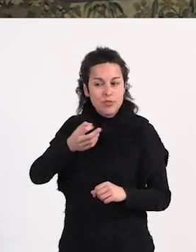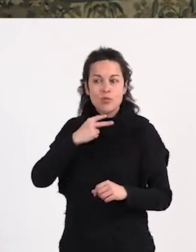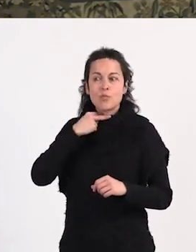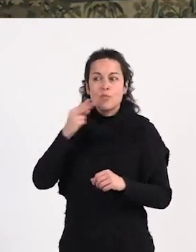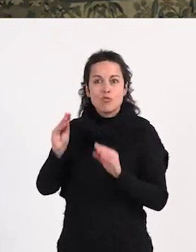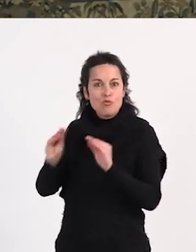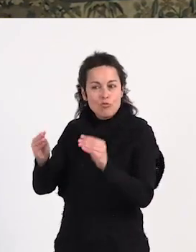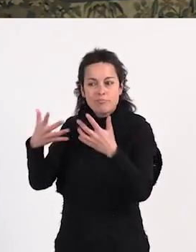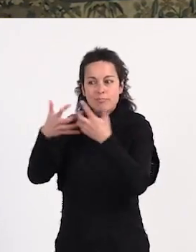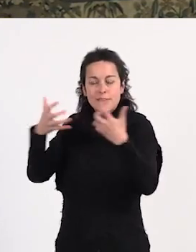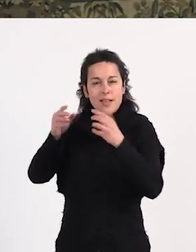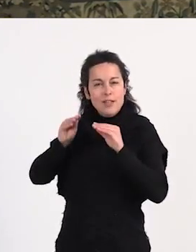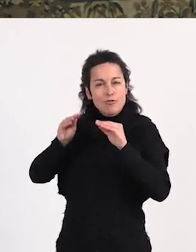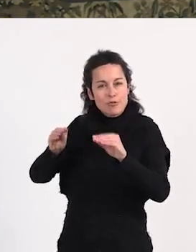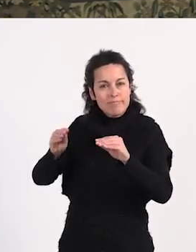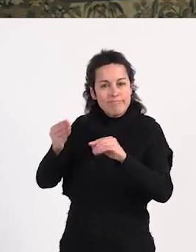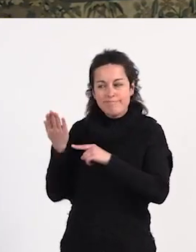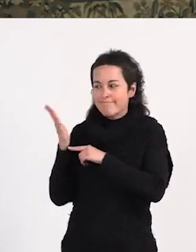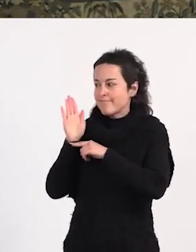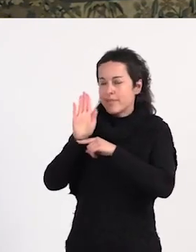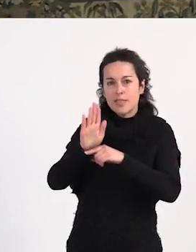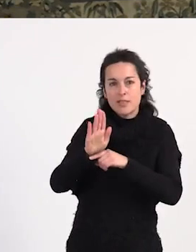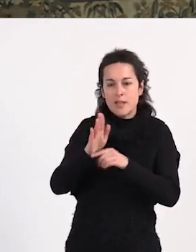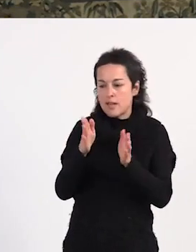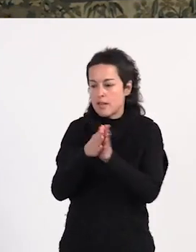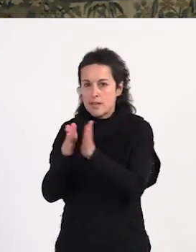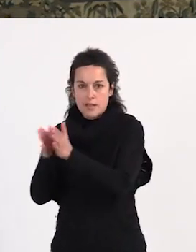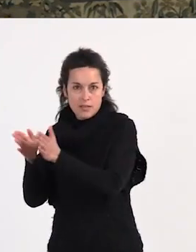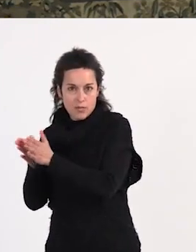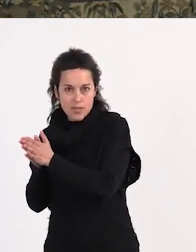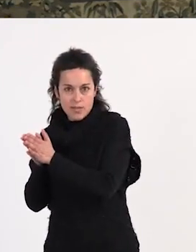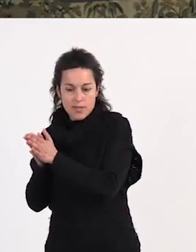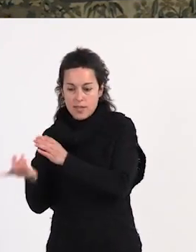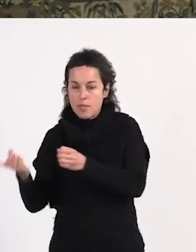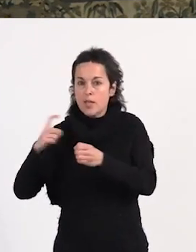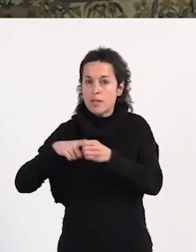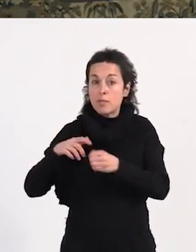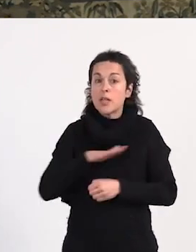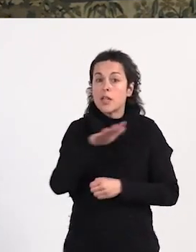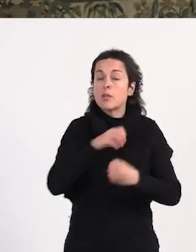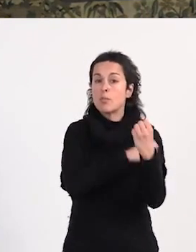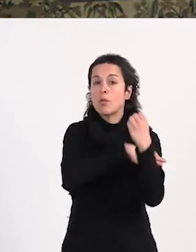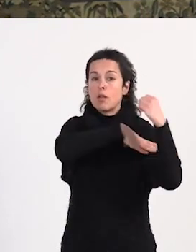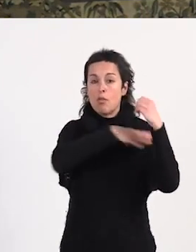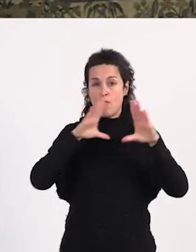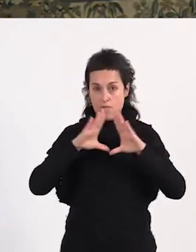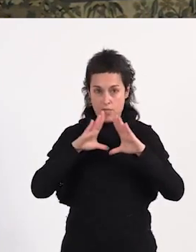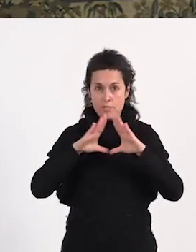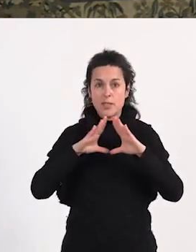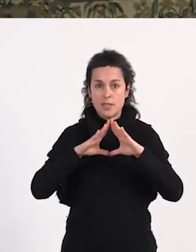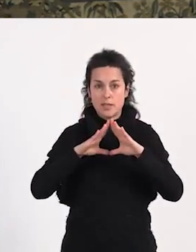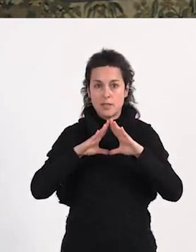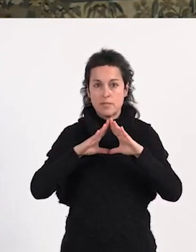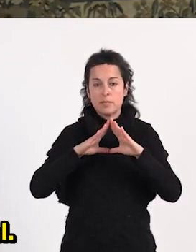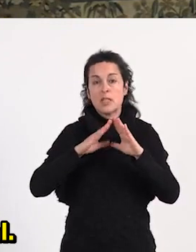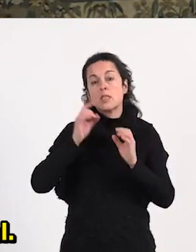su mensaje, representa al resto de compañeras que participan en el espacio de empoderamiento feminista, que es la actividad